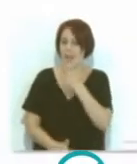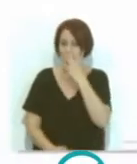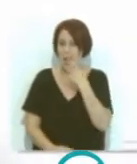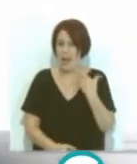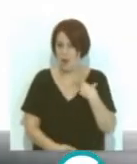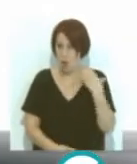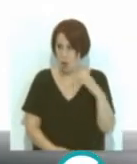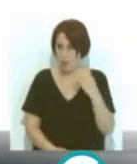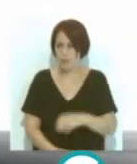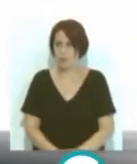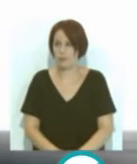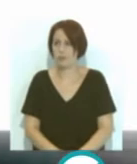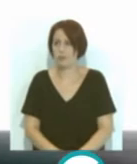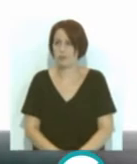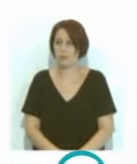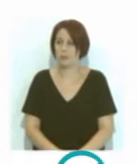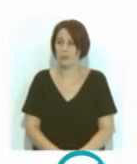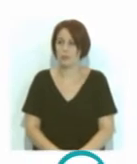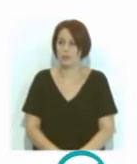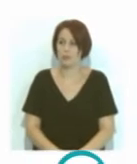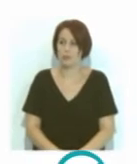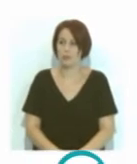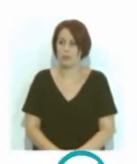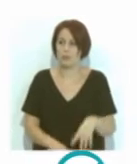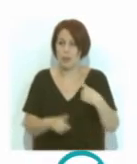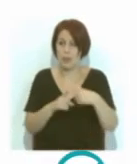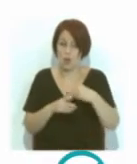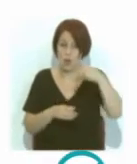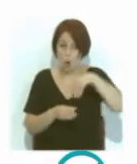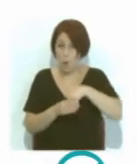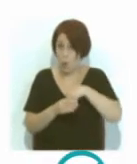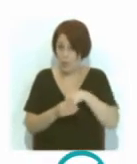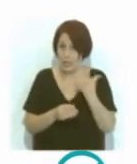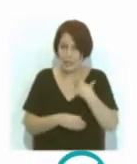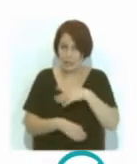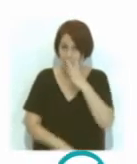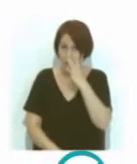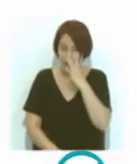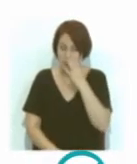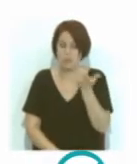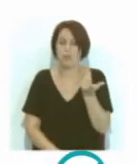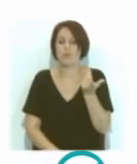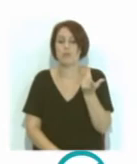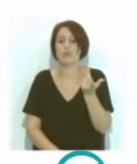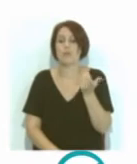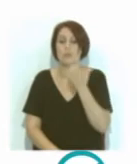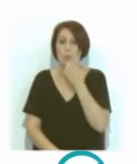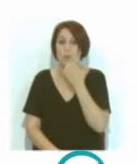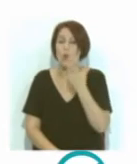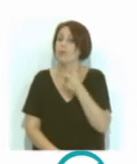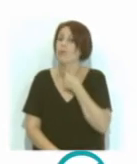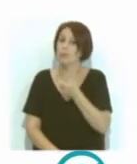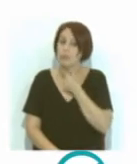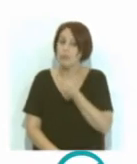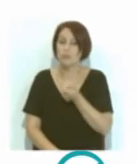es elementos que componen el Carnaval sobre todo fundamentalmente las farogias